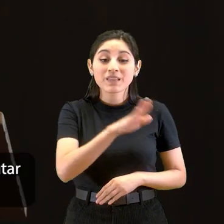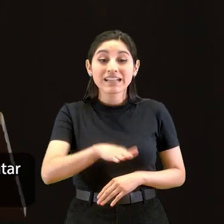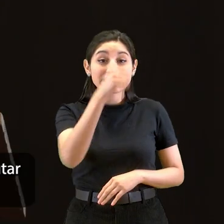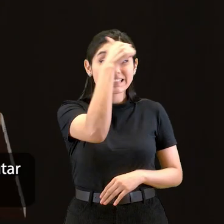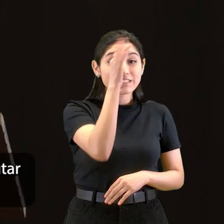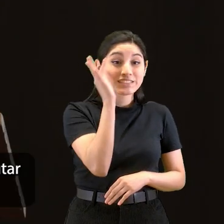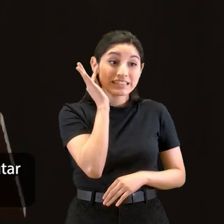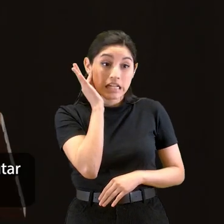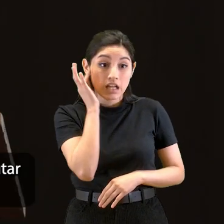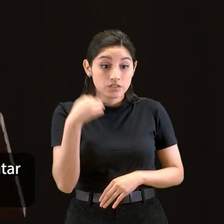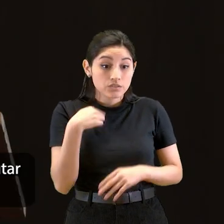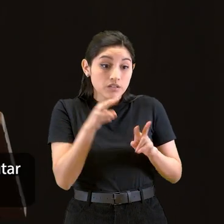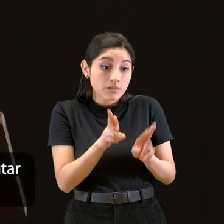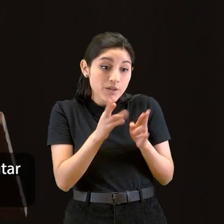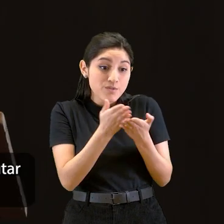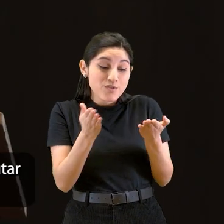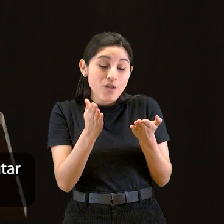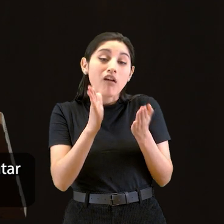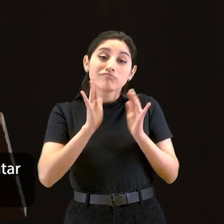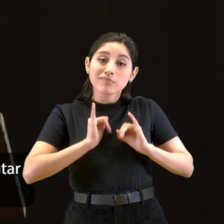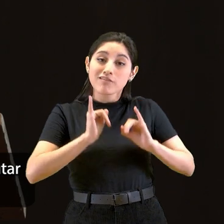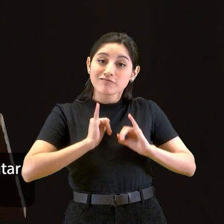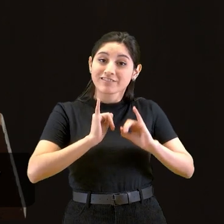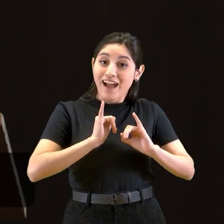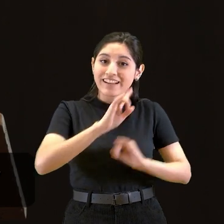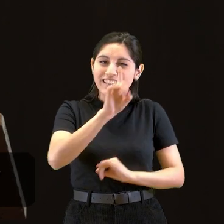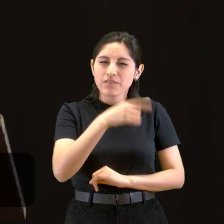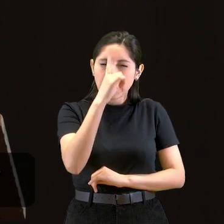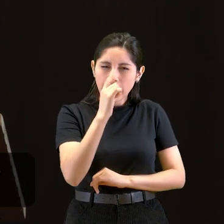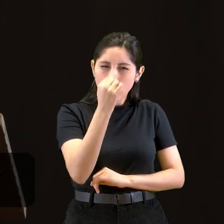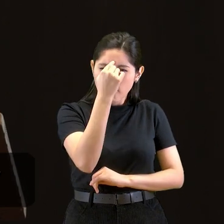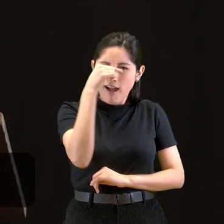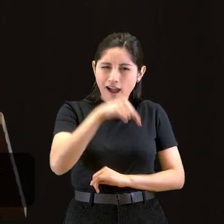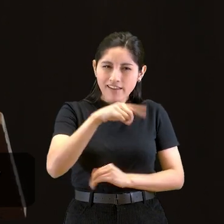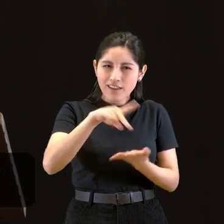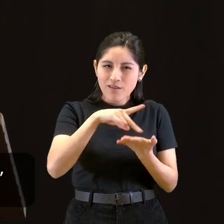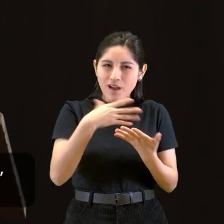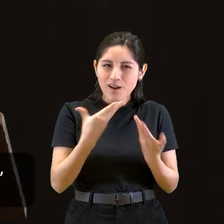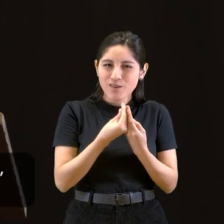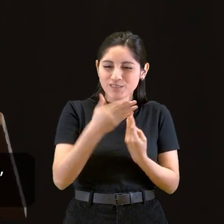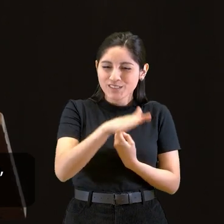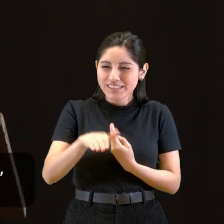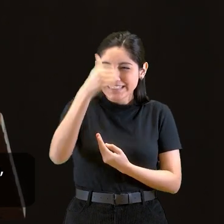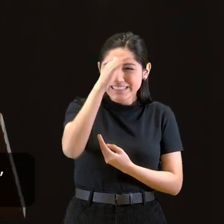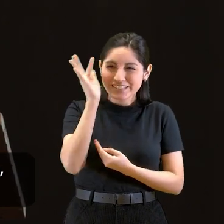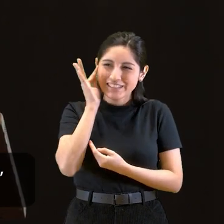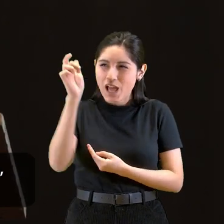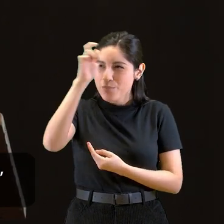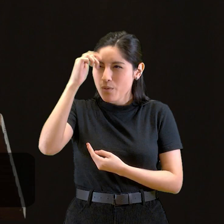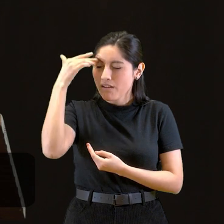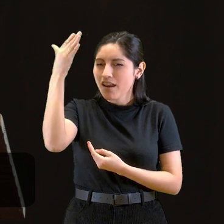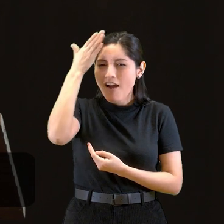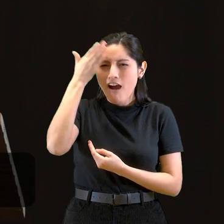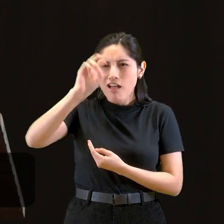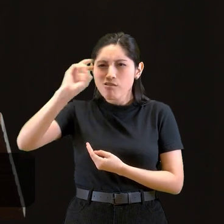Para los niños y niñas espero que hayáis podido disfrutar y que os llevéis de recuerdo haber estado en Viana con otros niños y niñas de otros pueblos de